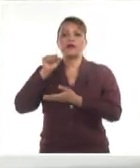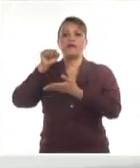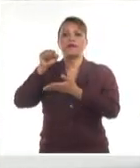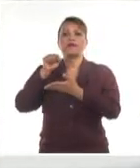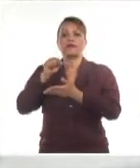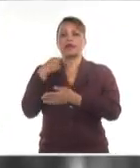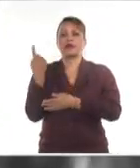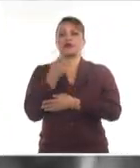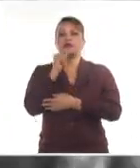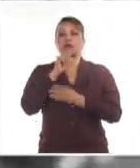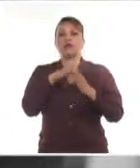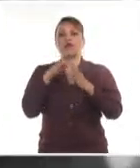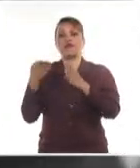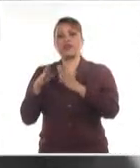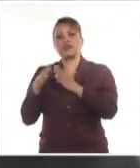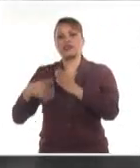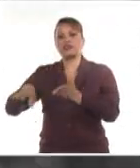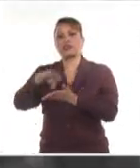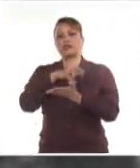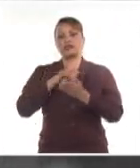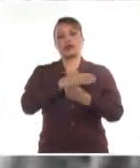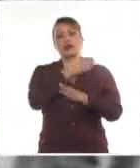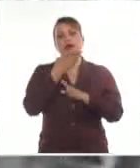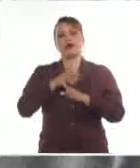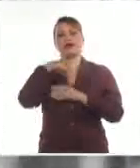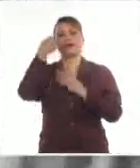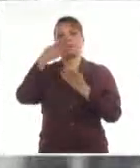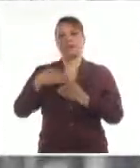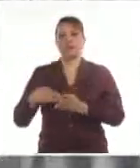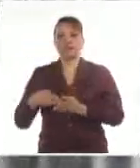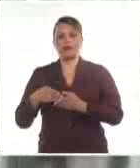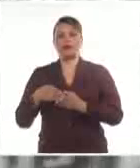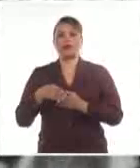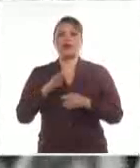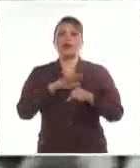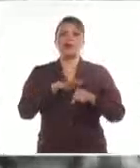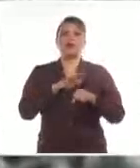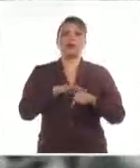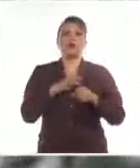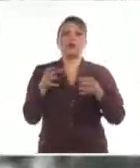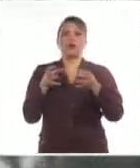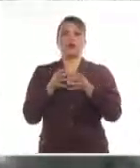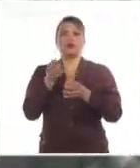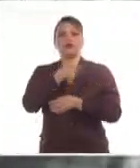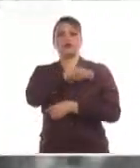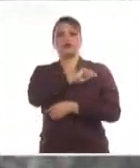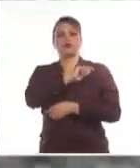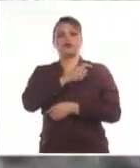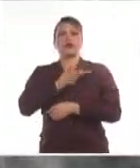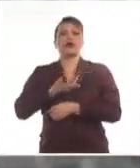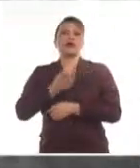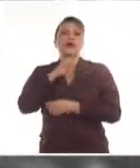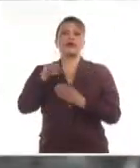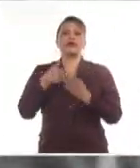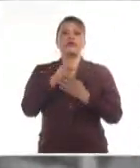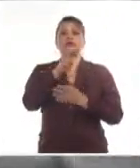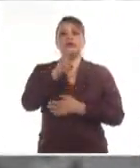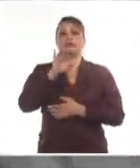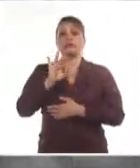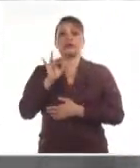vecinos de este lugar, hasta su muerte en combate desigual a manos del Batallón de San Quintín el 27 de febrero de